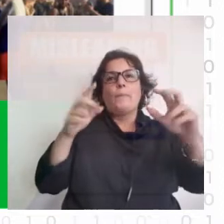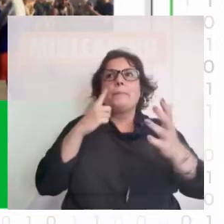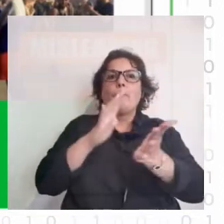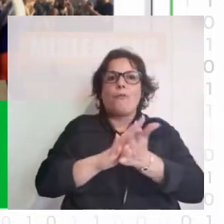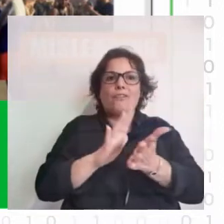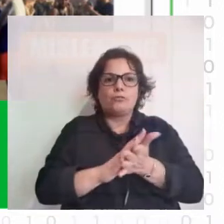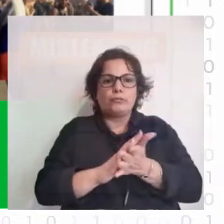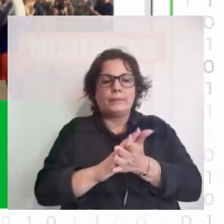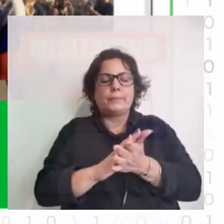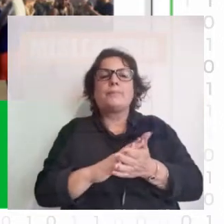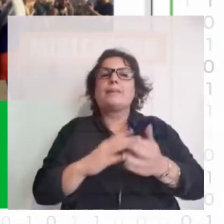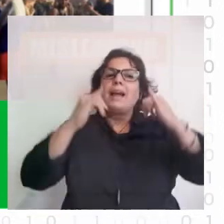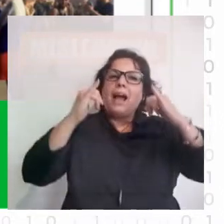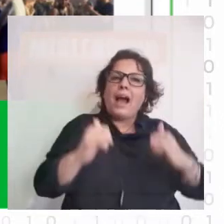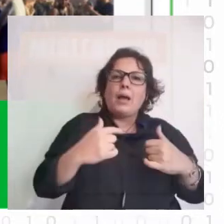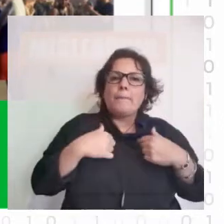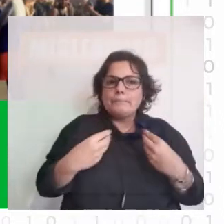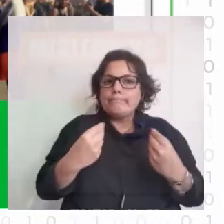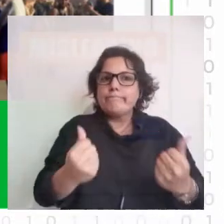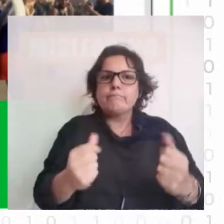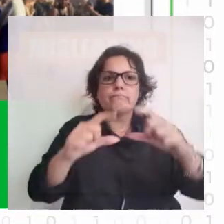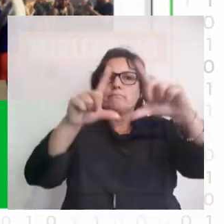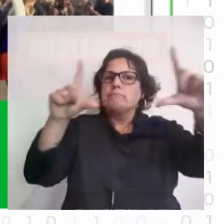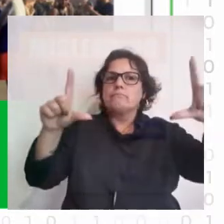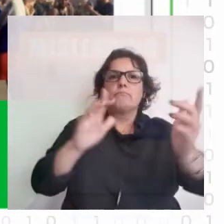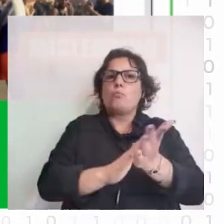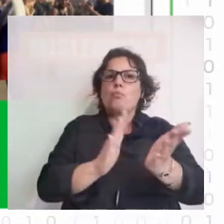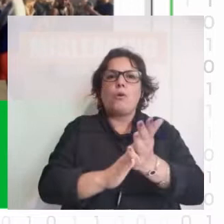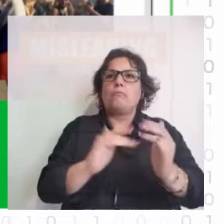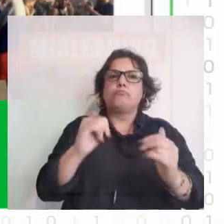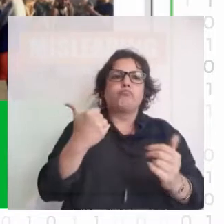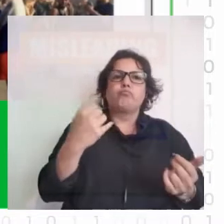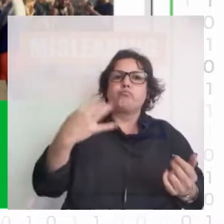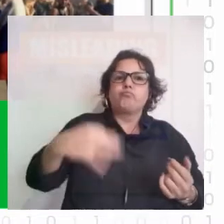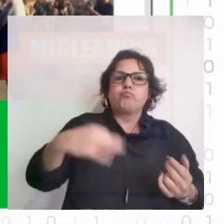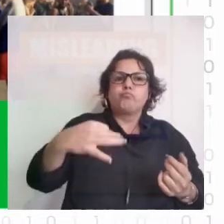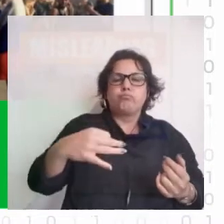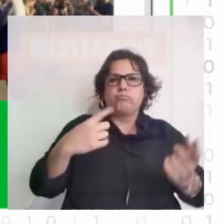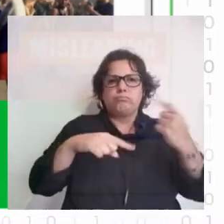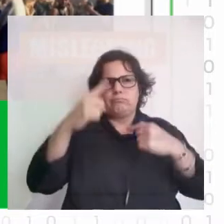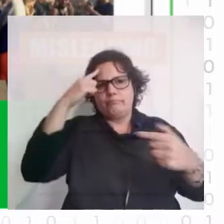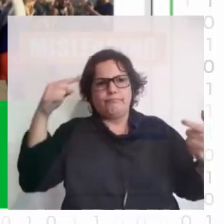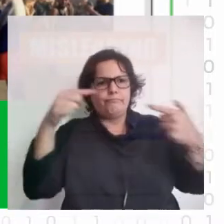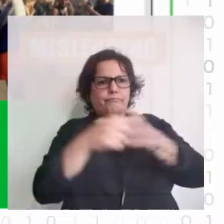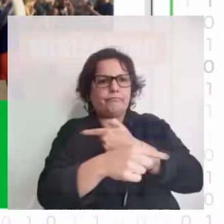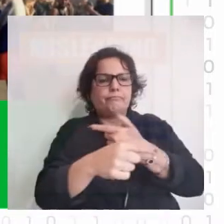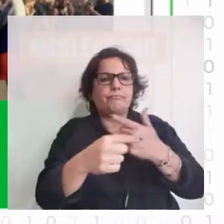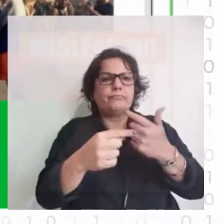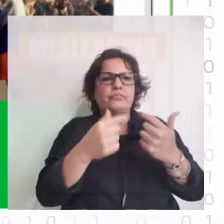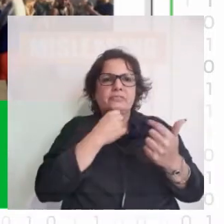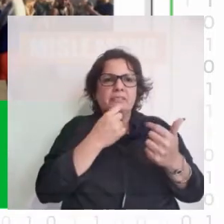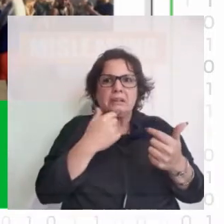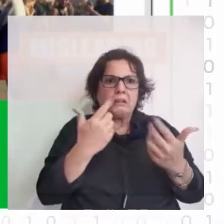Existe una percepción de que la imagen es una prueba contundente lo cual es un poco contradictorio con la facilidad con la cual estas